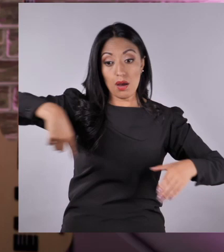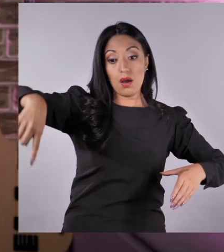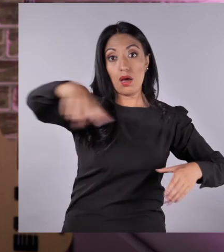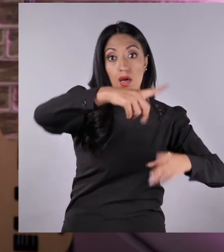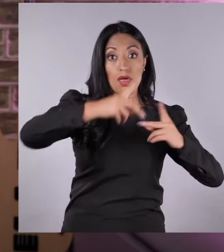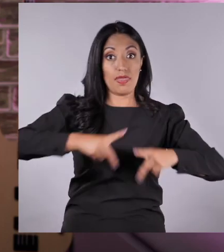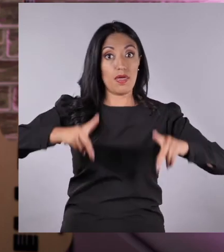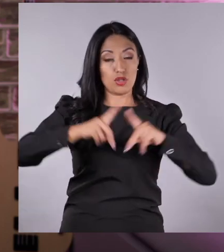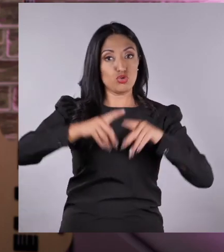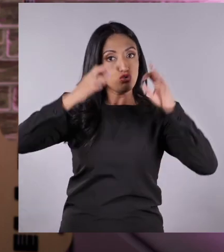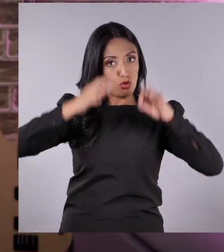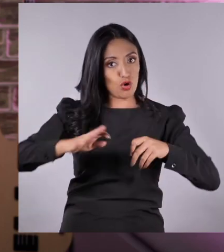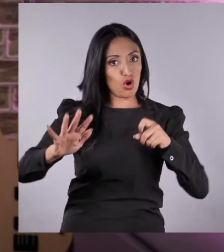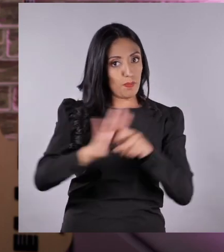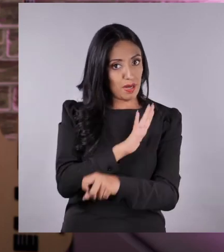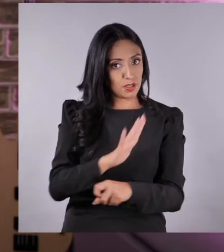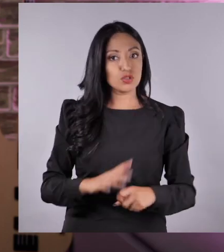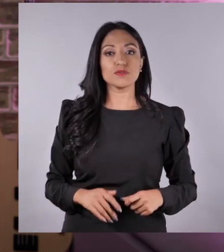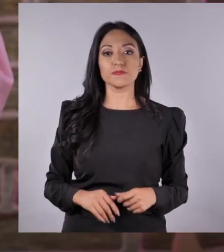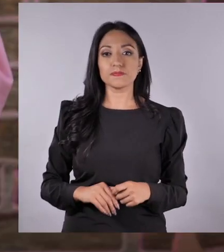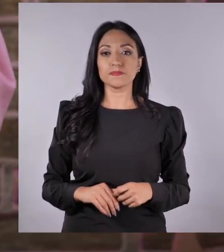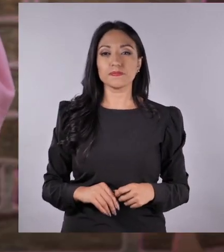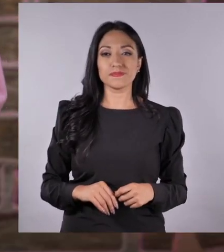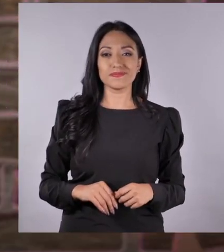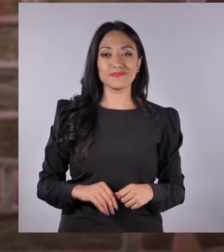así tendremos todos los datos de las frecuencias.